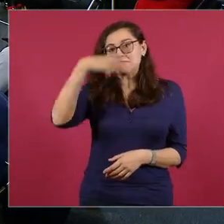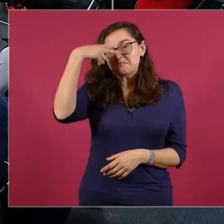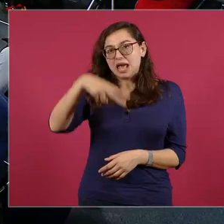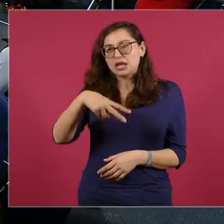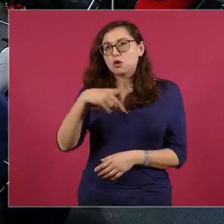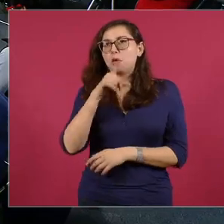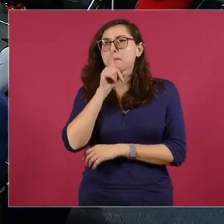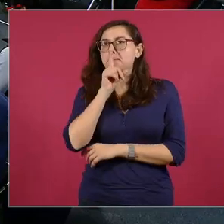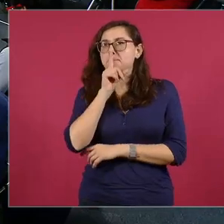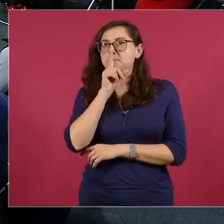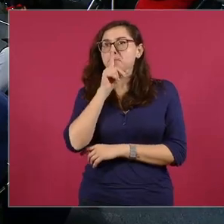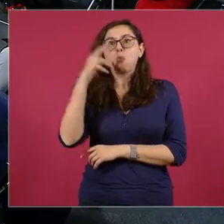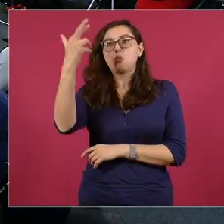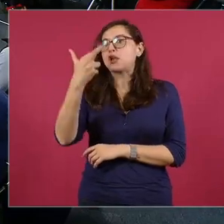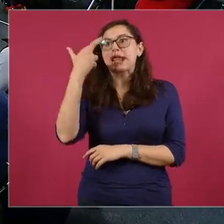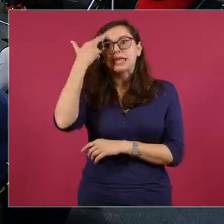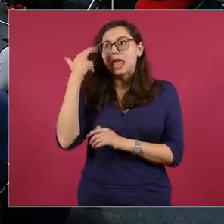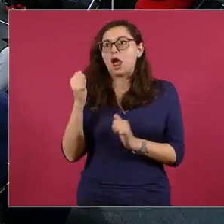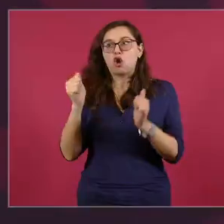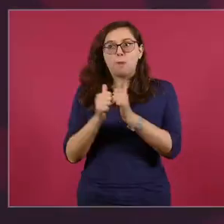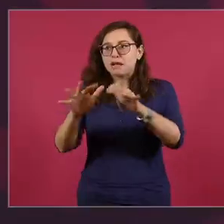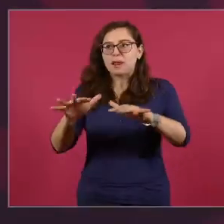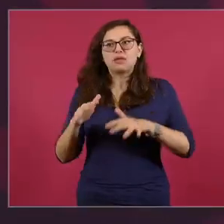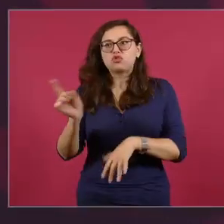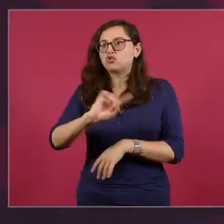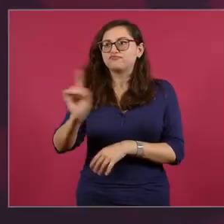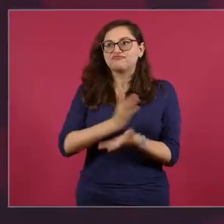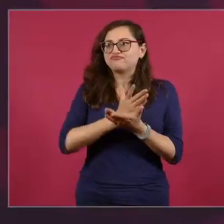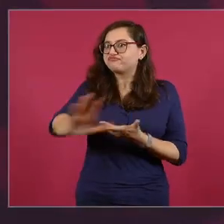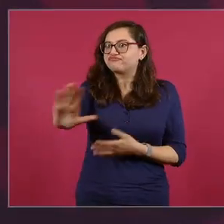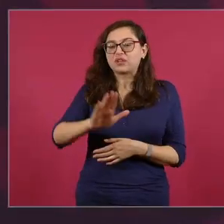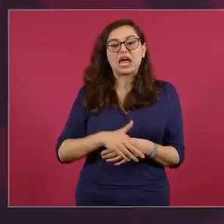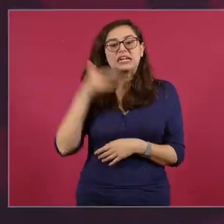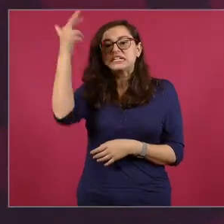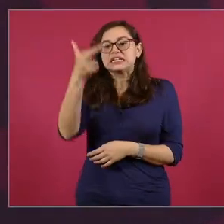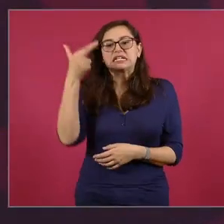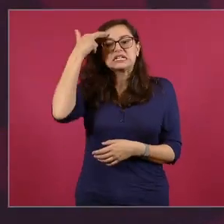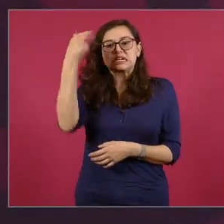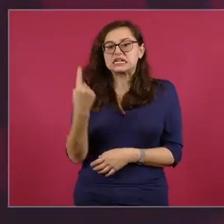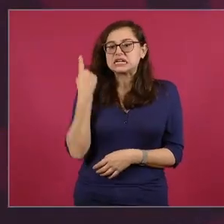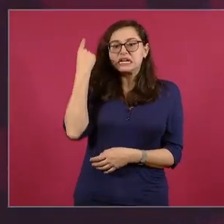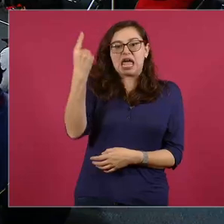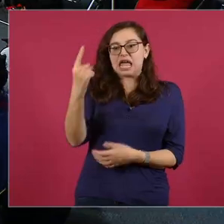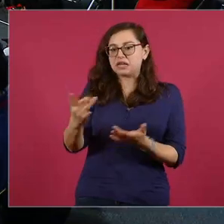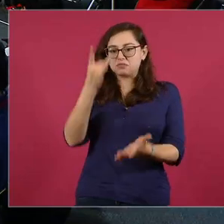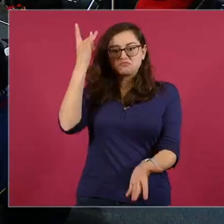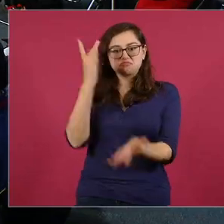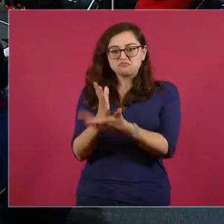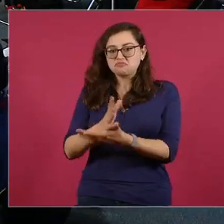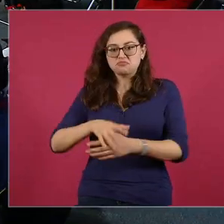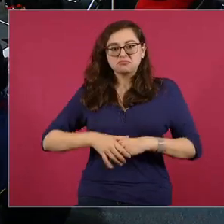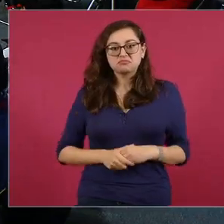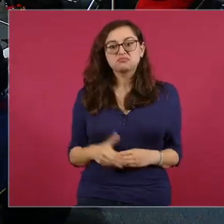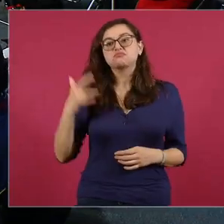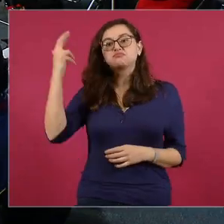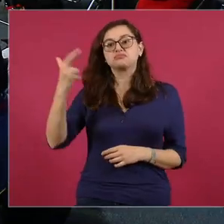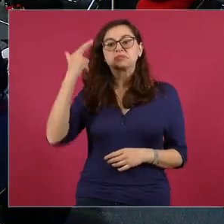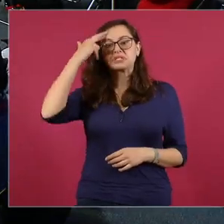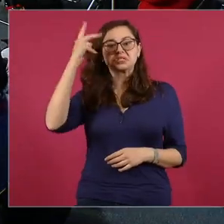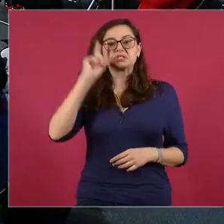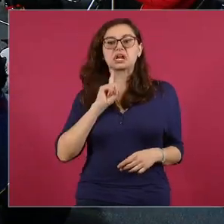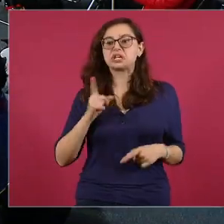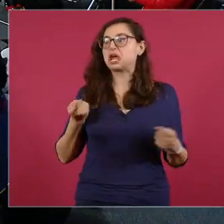una monarquía o sea que esto significa que vamos a tener una reina